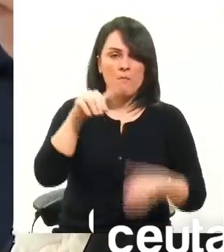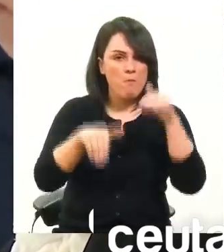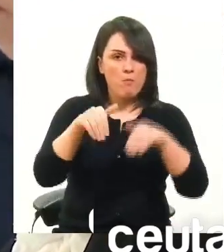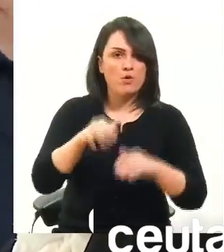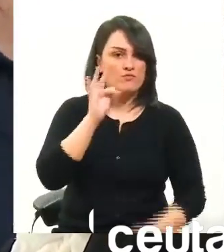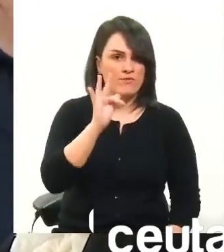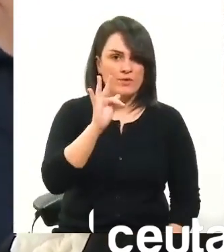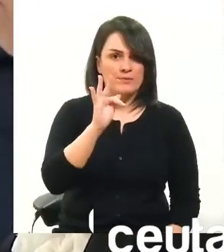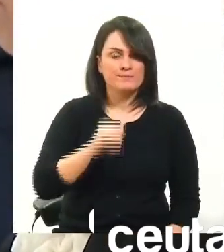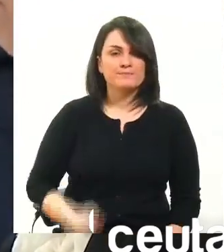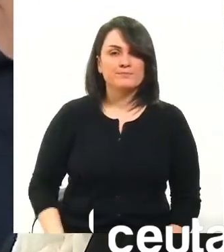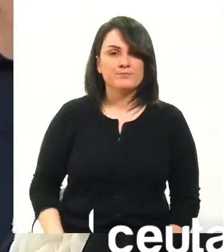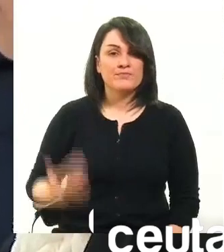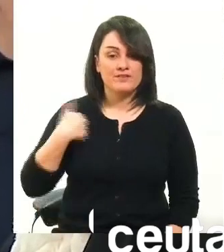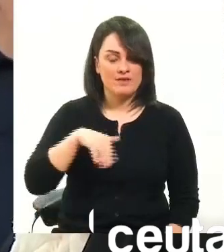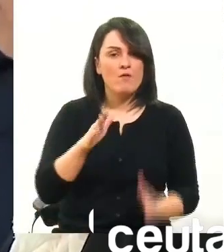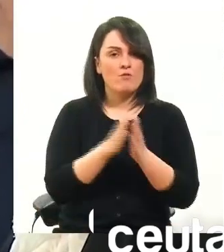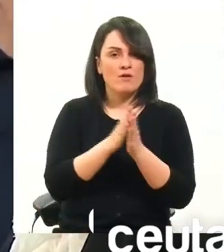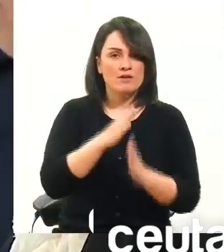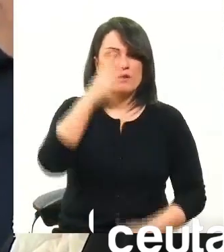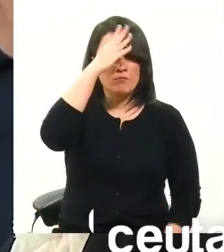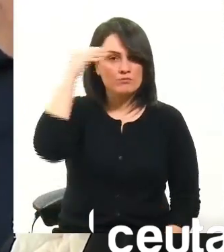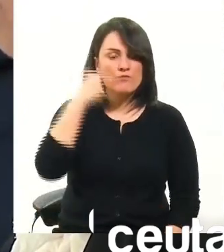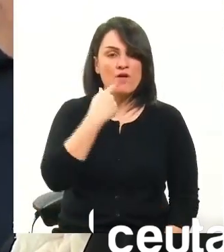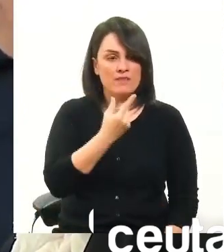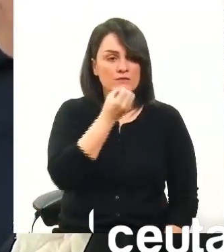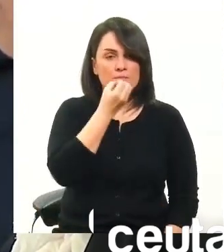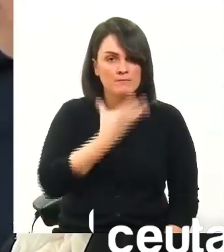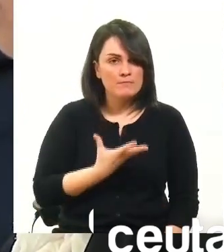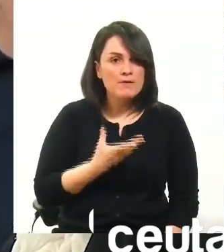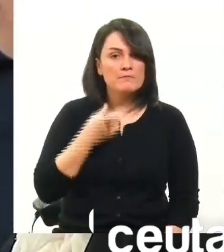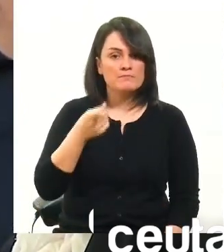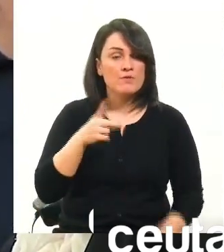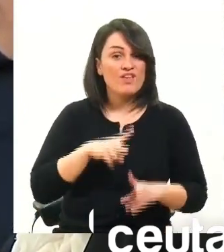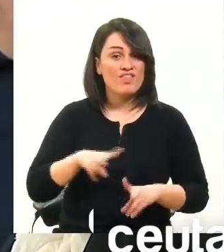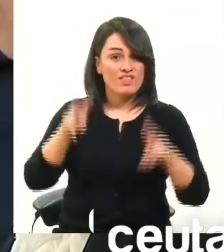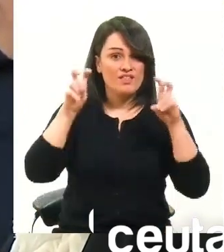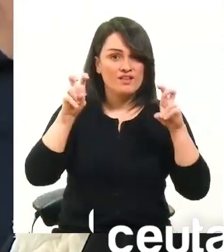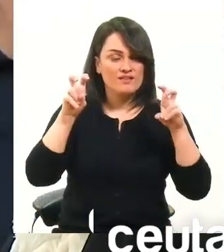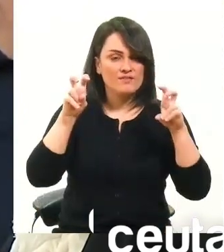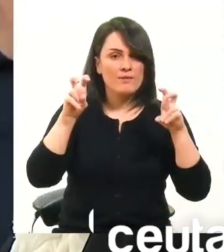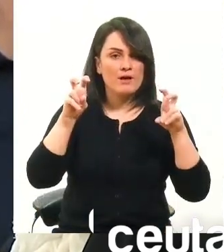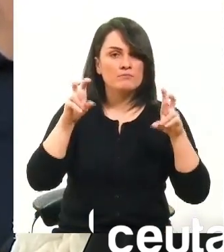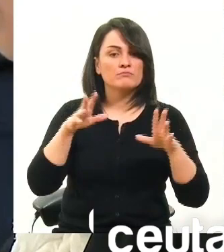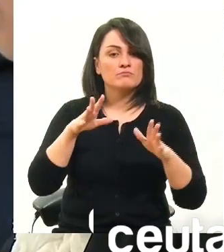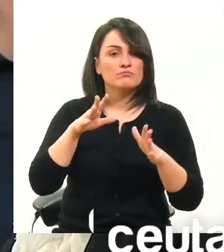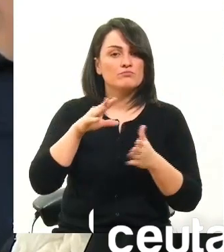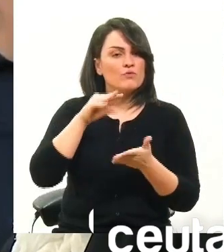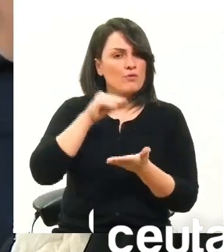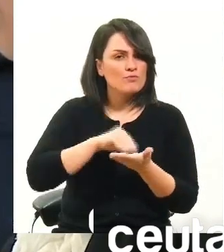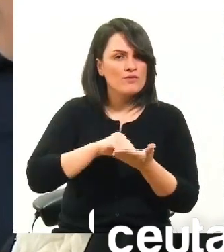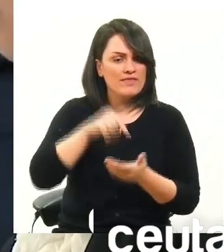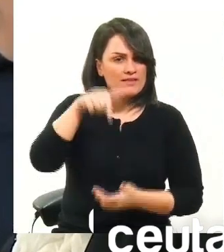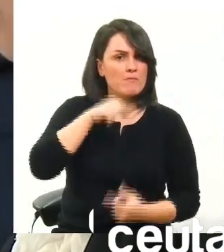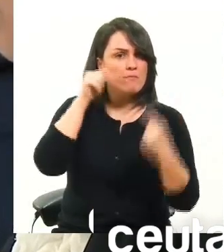Como muy bien ha indicado el compañero Mebrut, es cierto que esta es una iniciativa que en muchas ocasiones ha acabado en esta